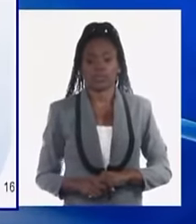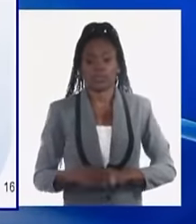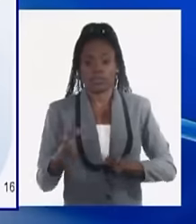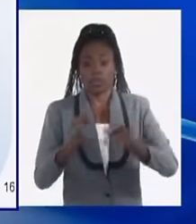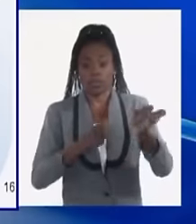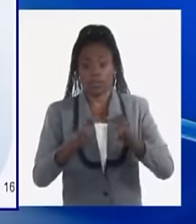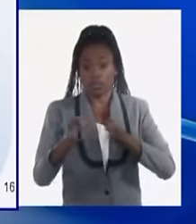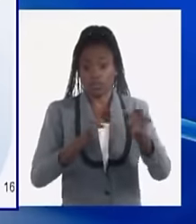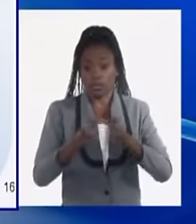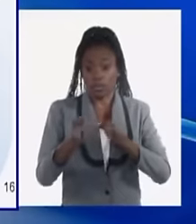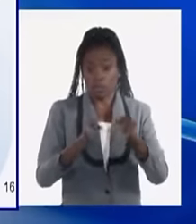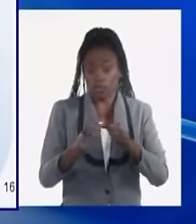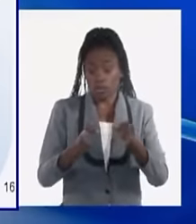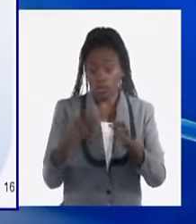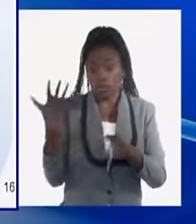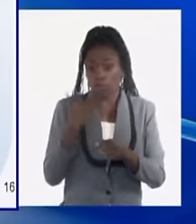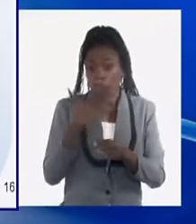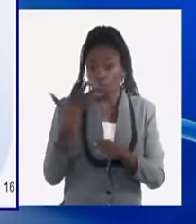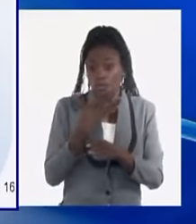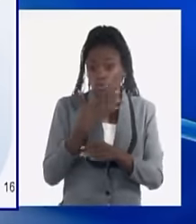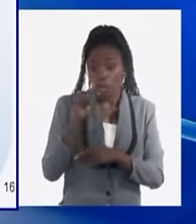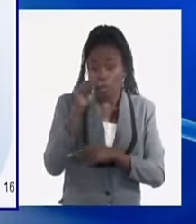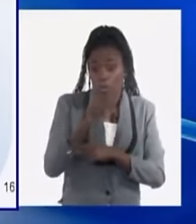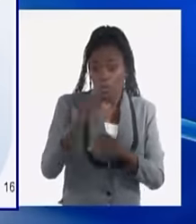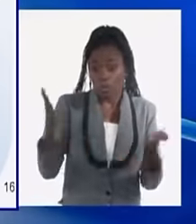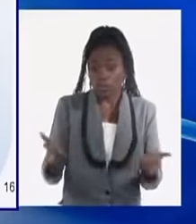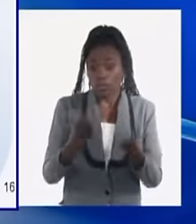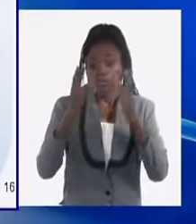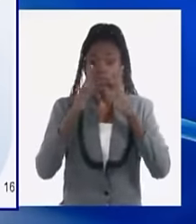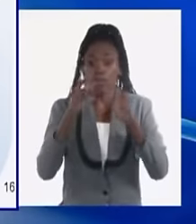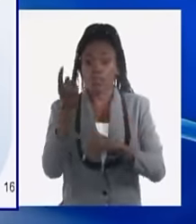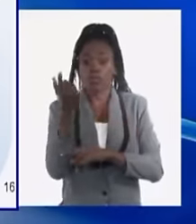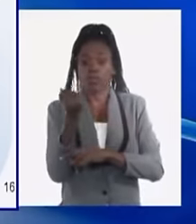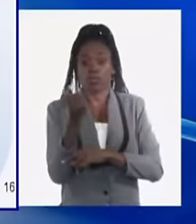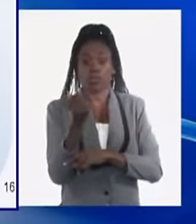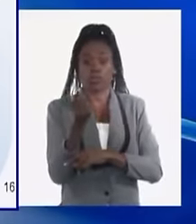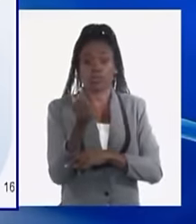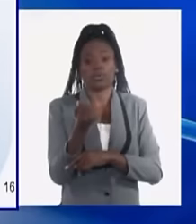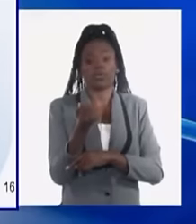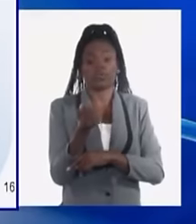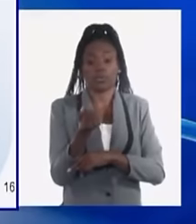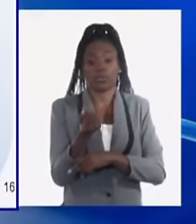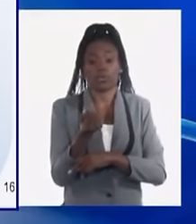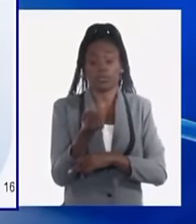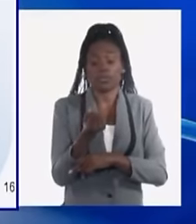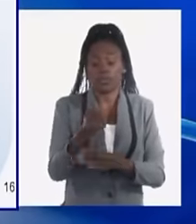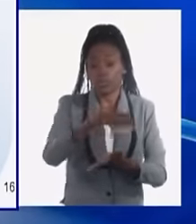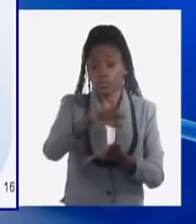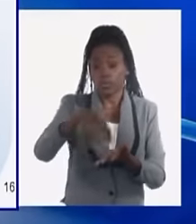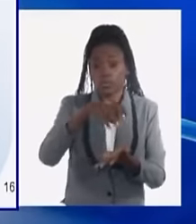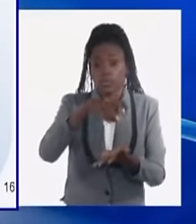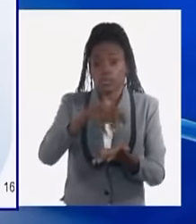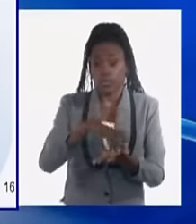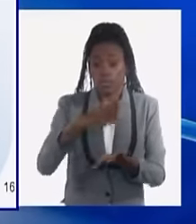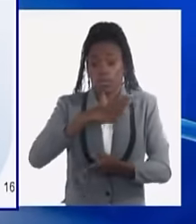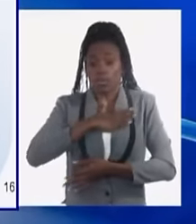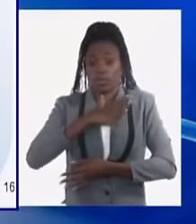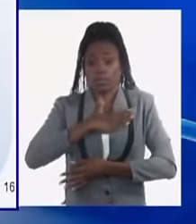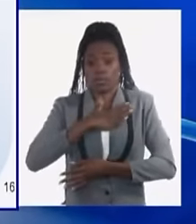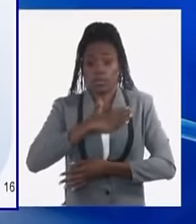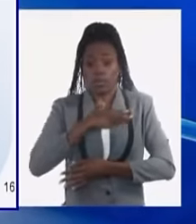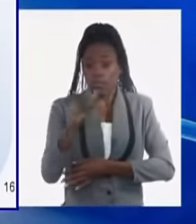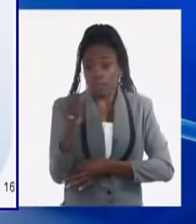de gestionar el sustento y desarrollo de la vida económica y social de sus territorios, y de manera particular en lo